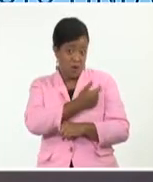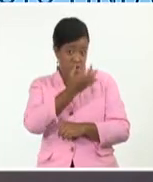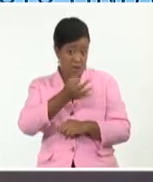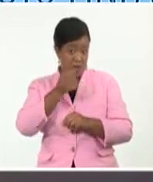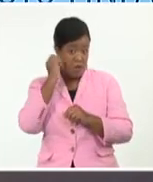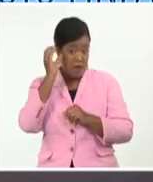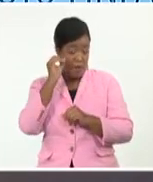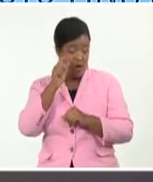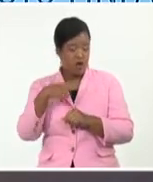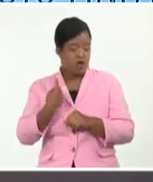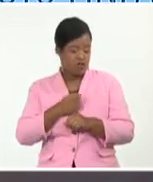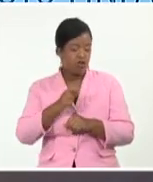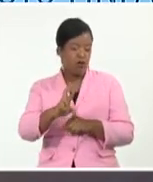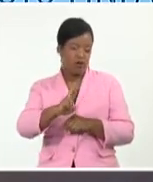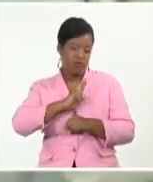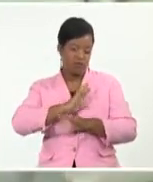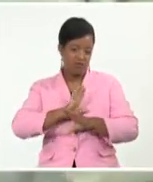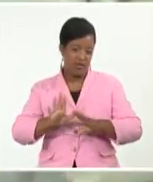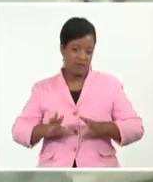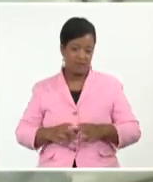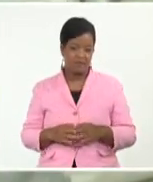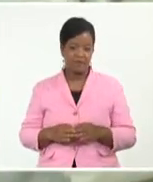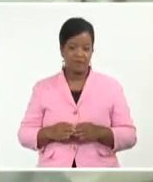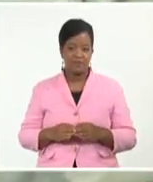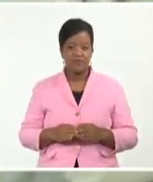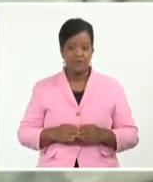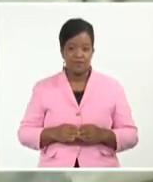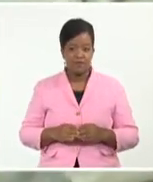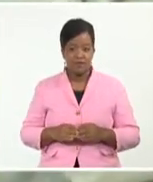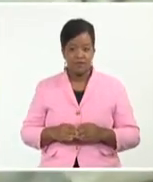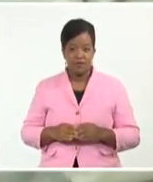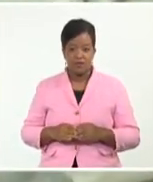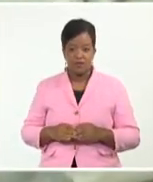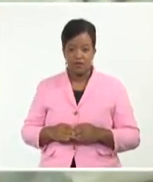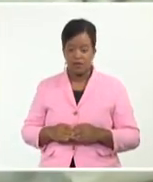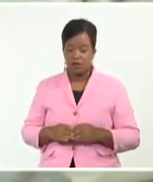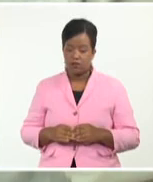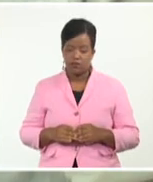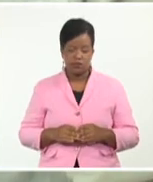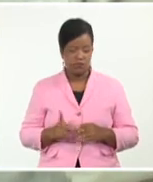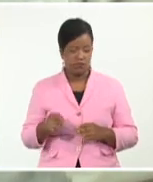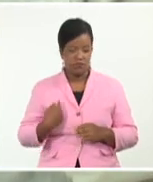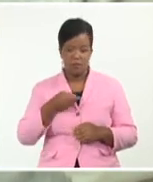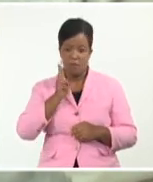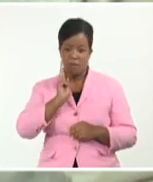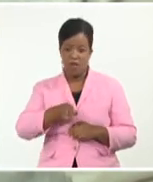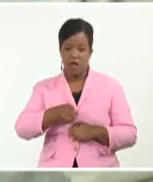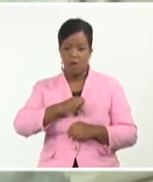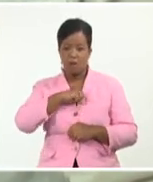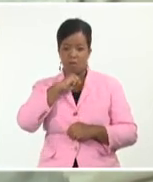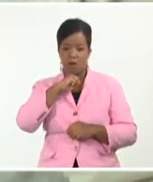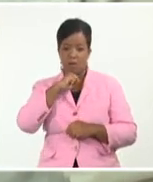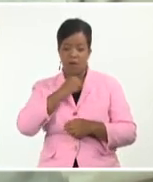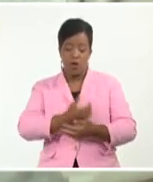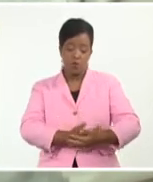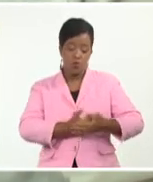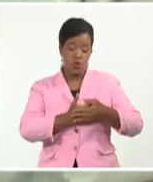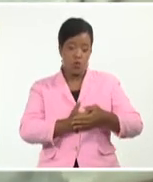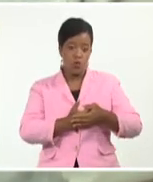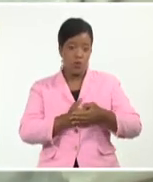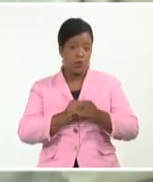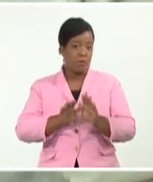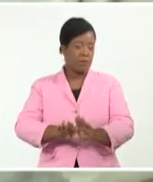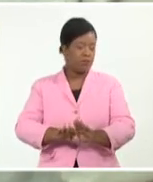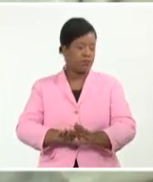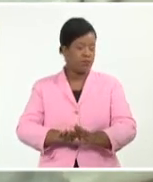encontramos respuestas. En ningún momento se ha recomendado oficialmente que haya una interrupción de la lactancia